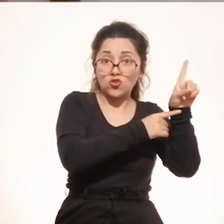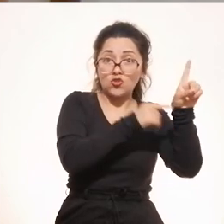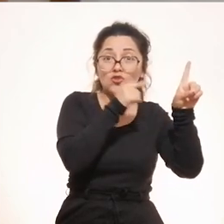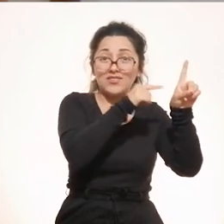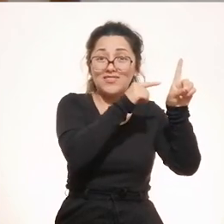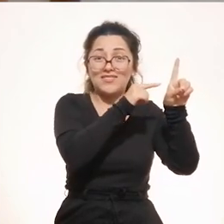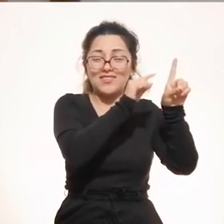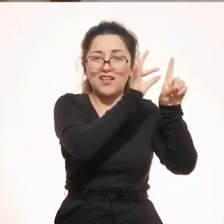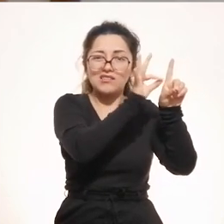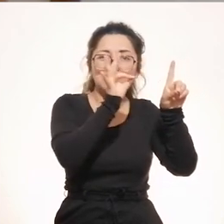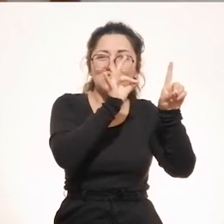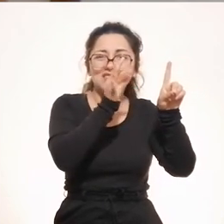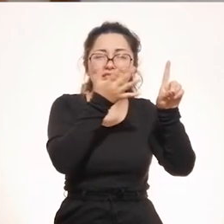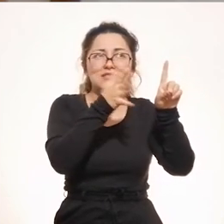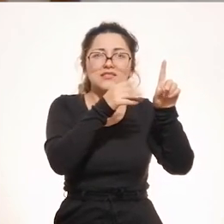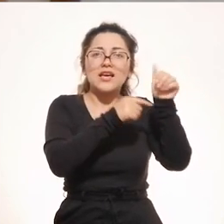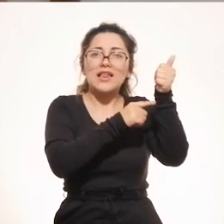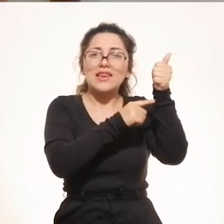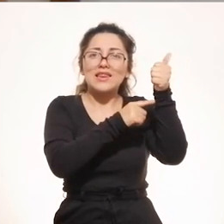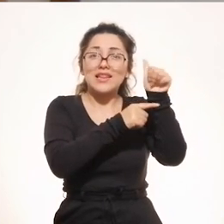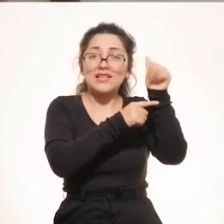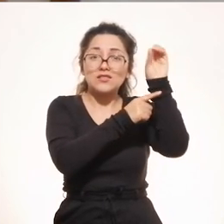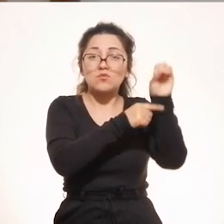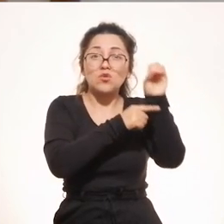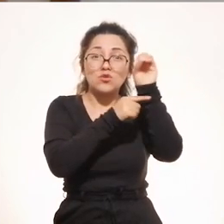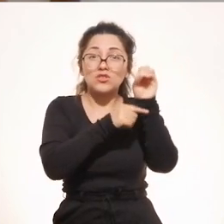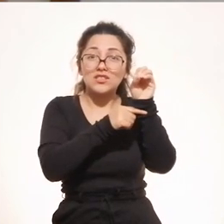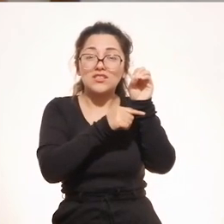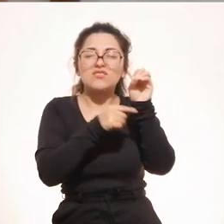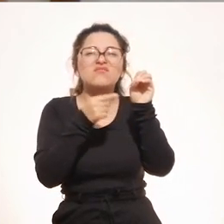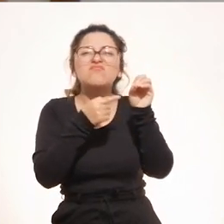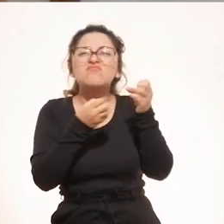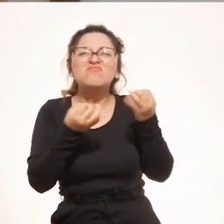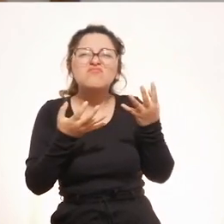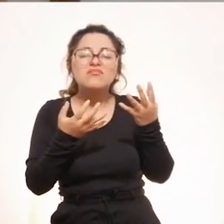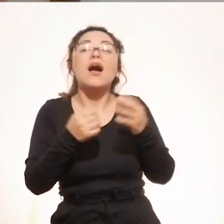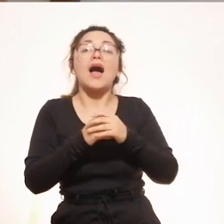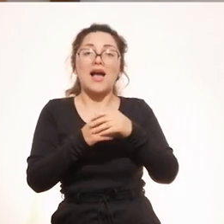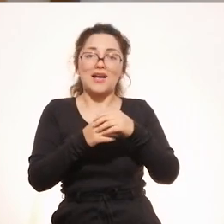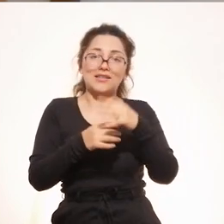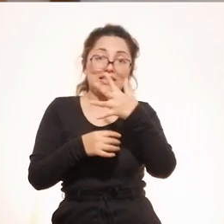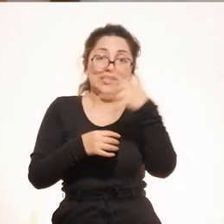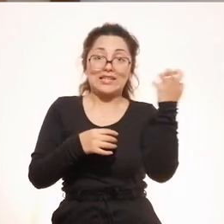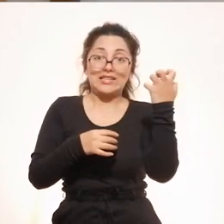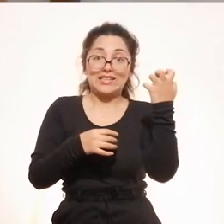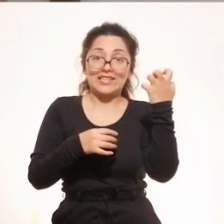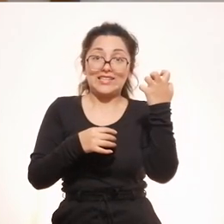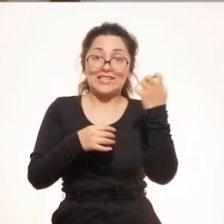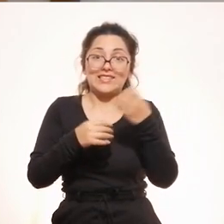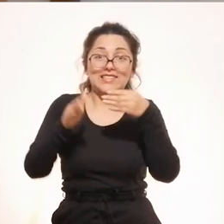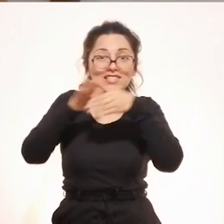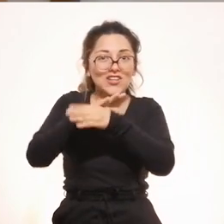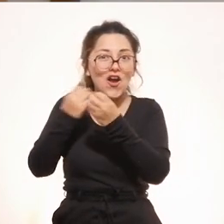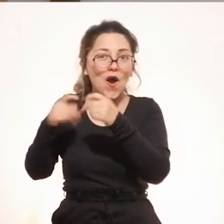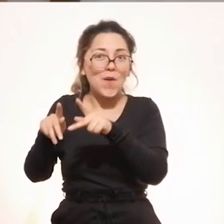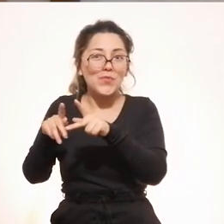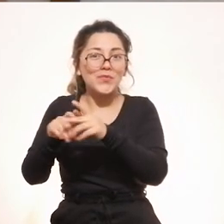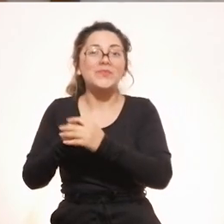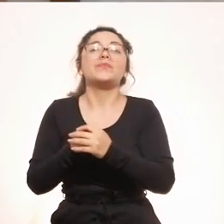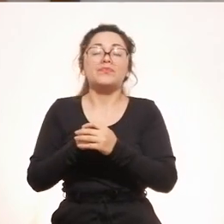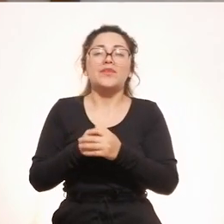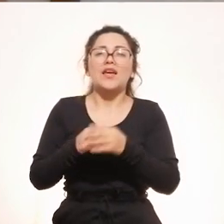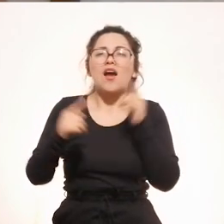este caso estamos hablando un promedio de 500 vacantes y estas están dirigidas a los